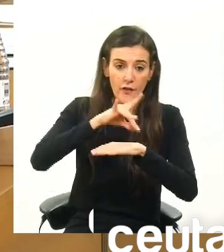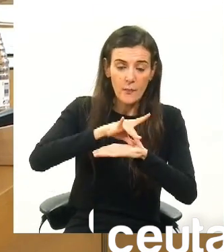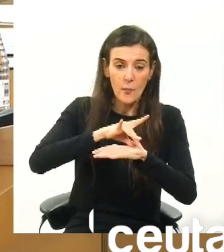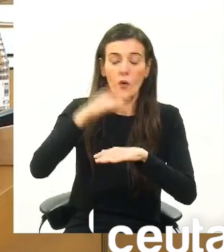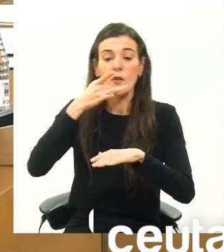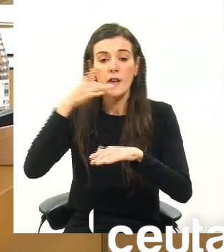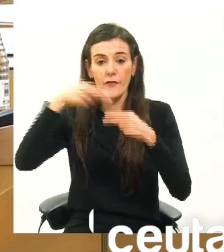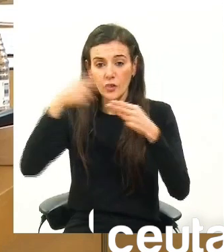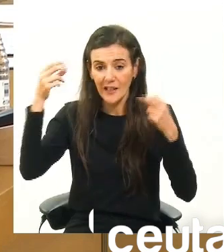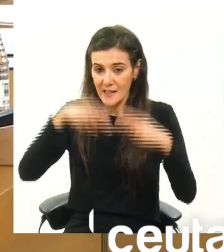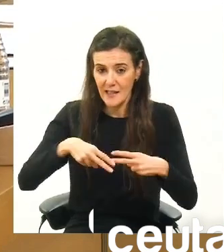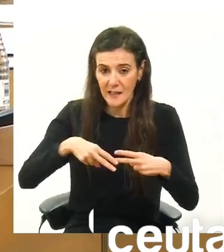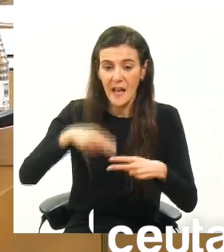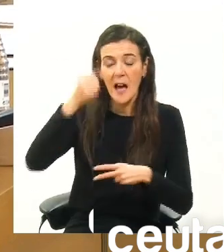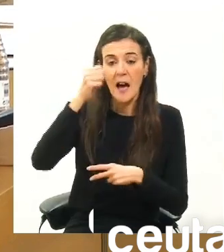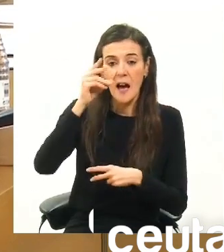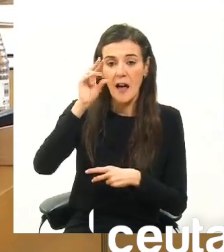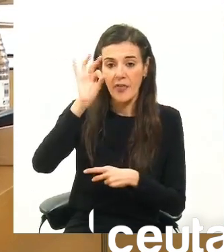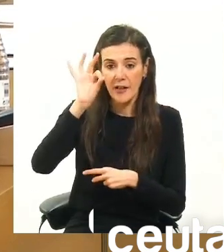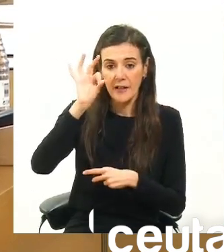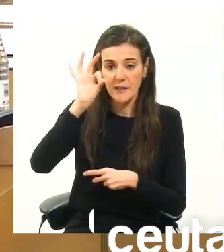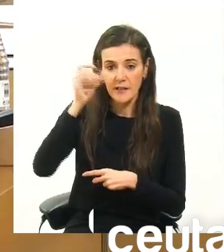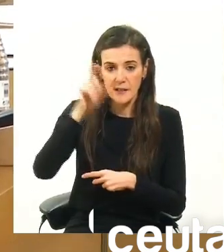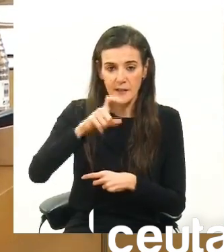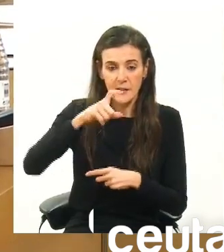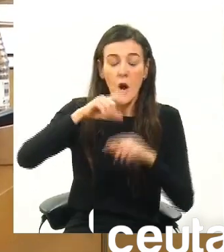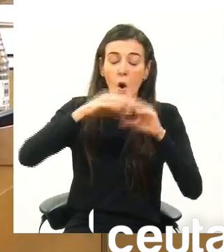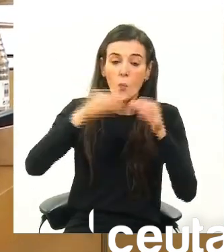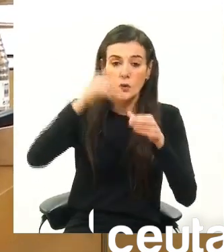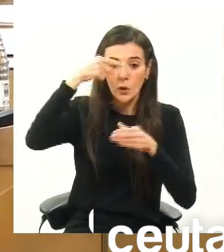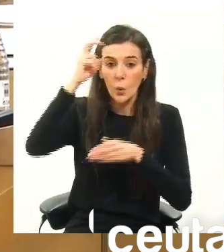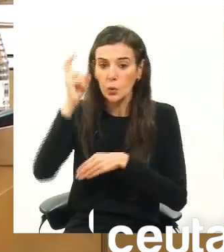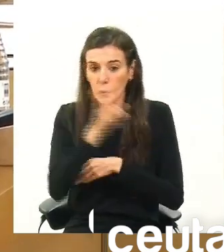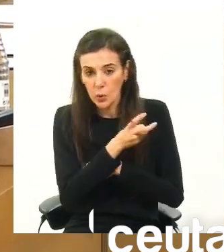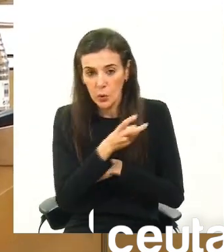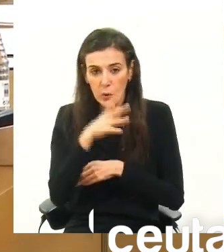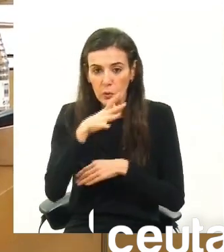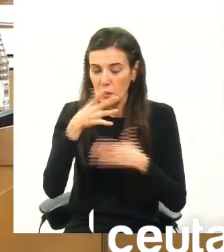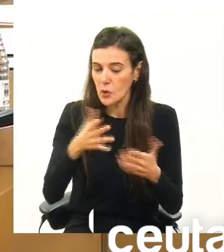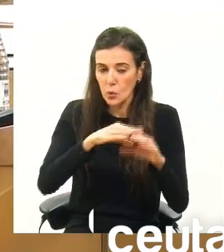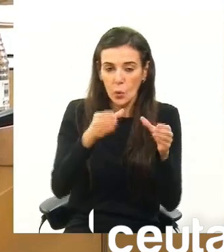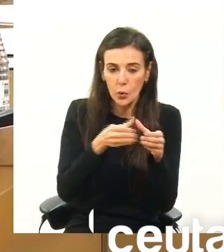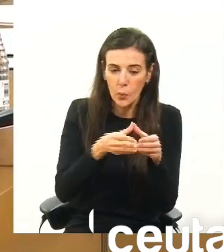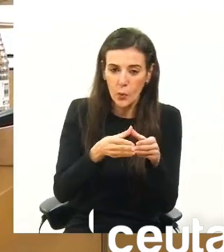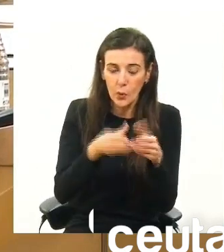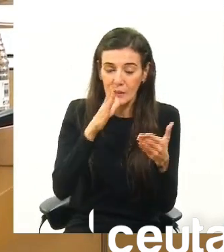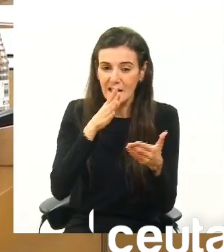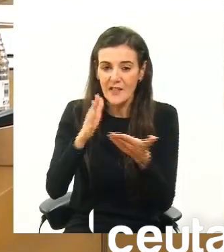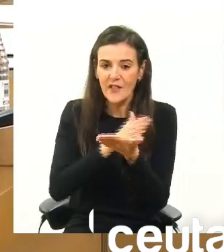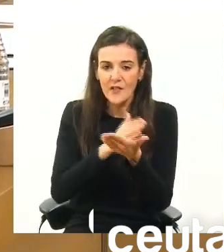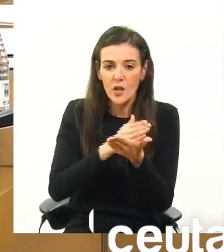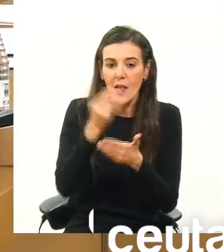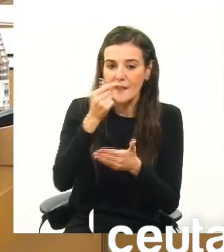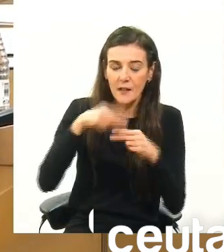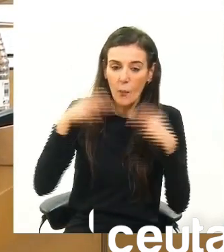alidrisis y todo ese reguero de asociaciones multiculturales y su red clientelar que se benefician del dinero